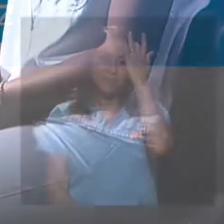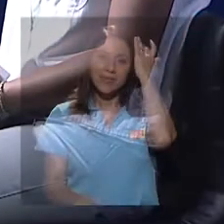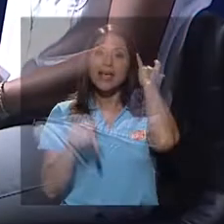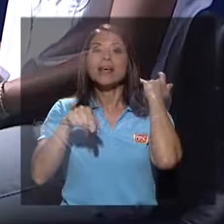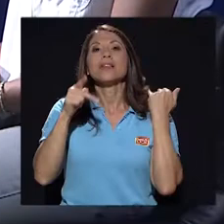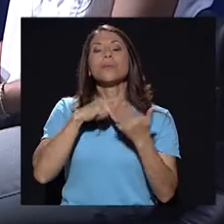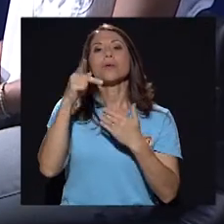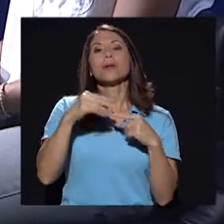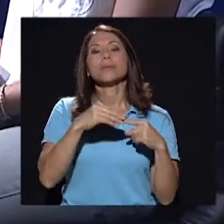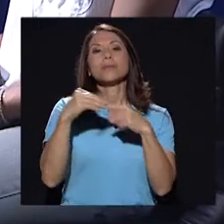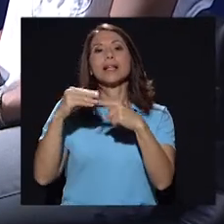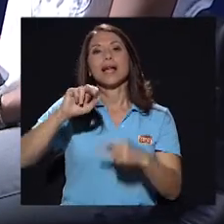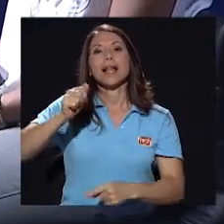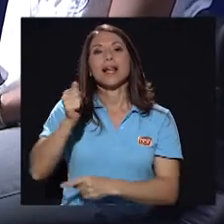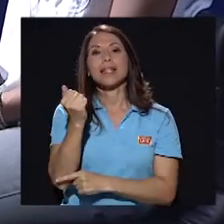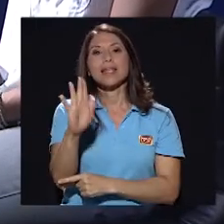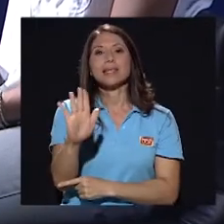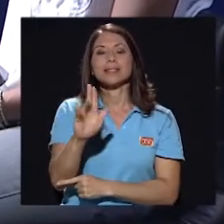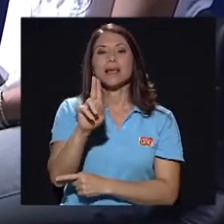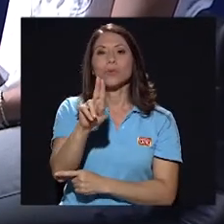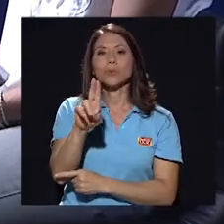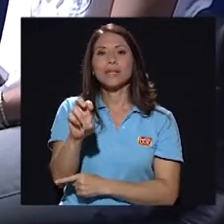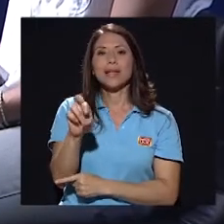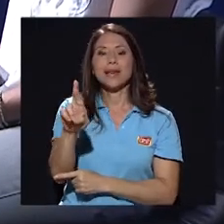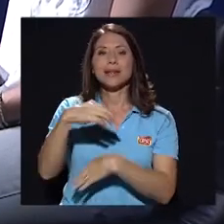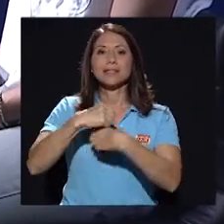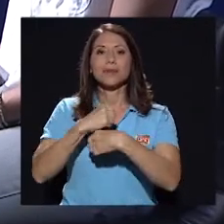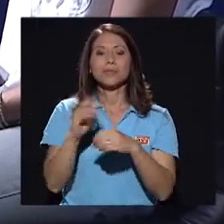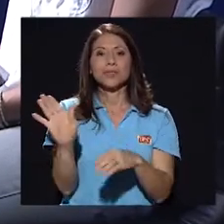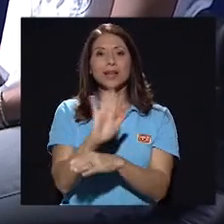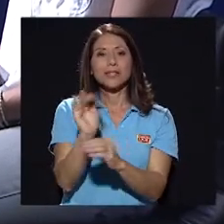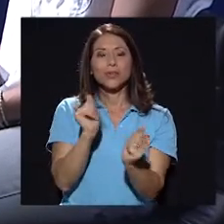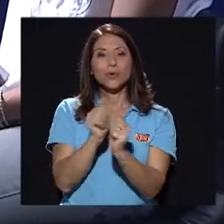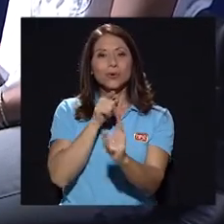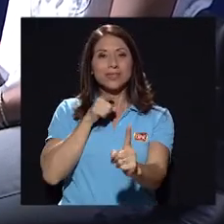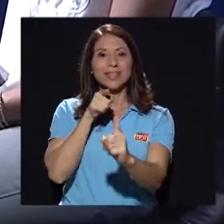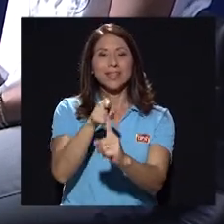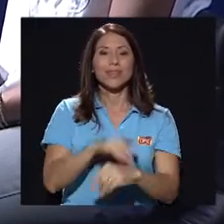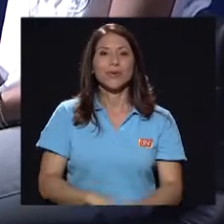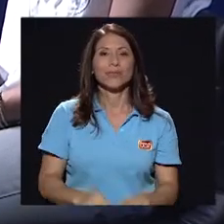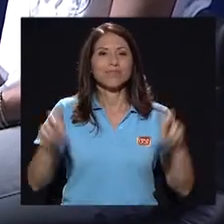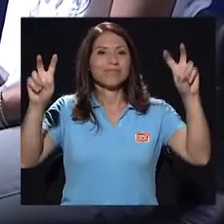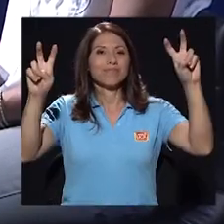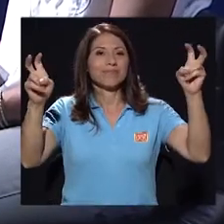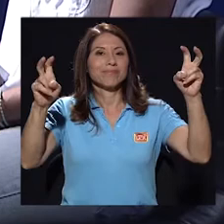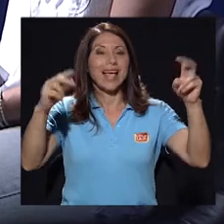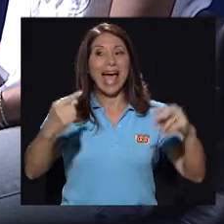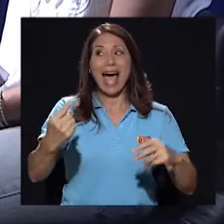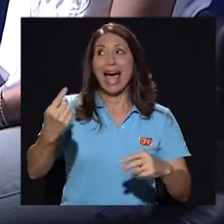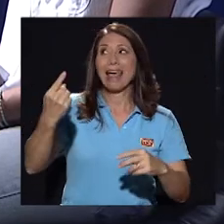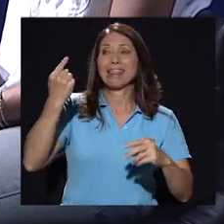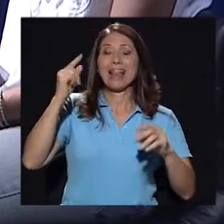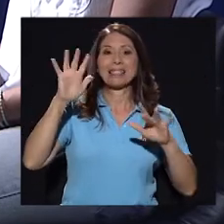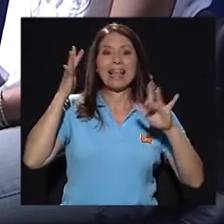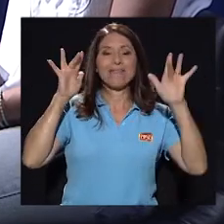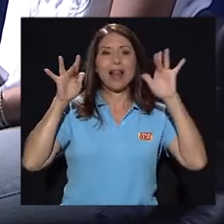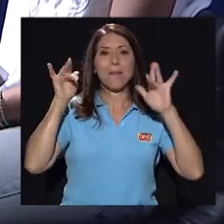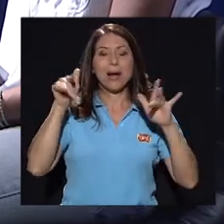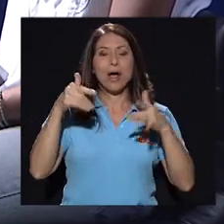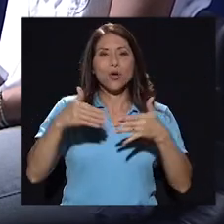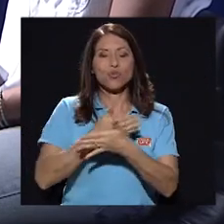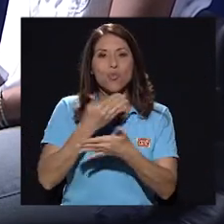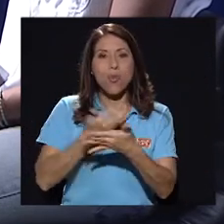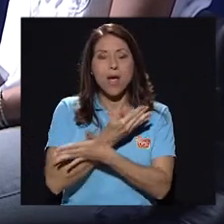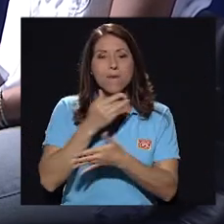Estamos en un programa especial de Canal 15 UCR, en donde hacemos televisión con sentido. Atrás hay relámpagos, es la